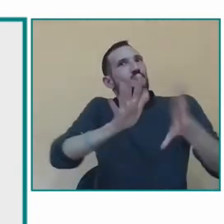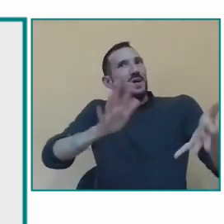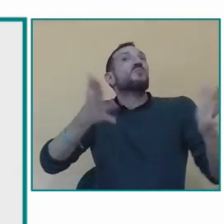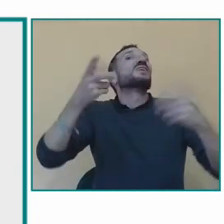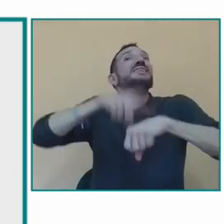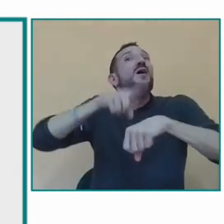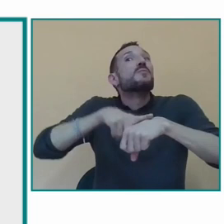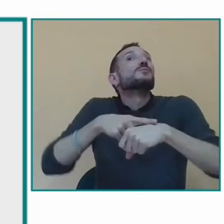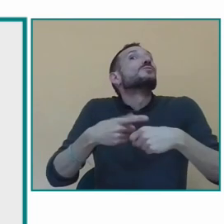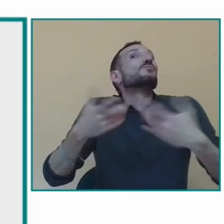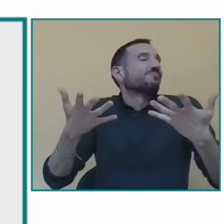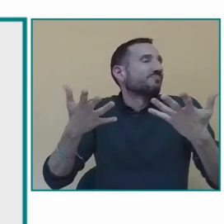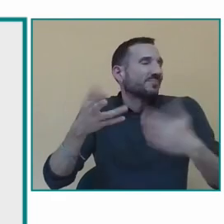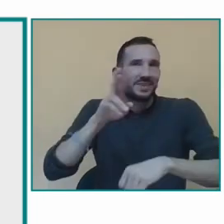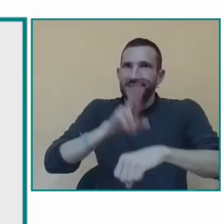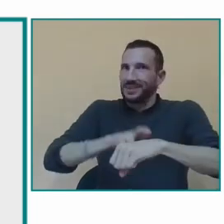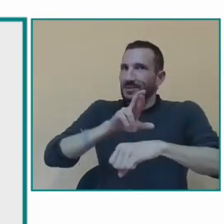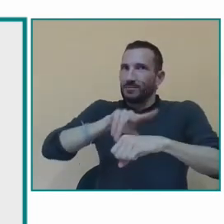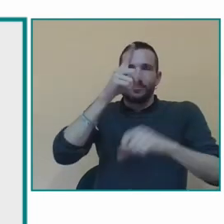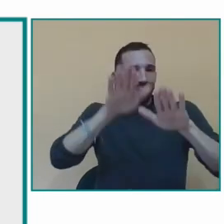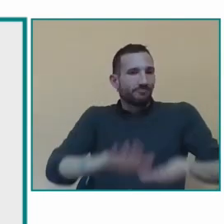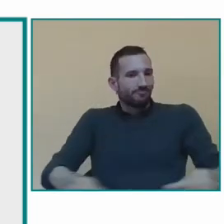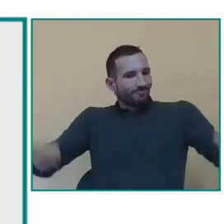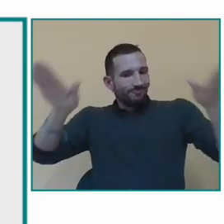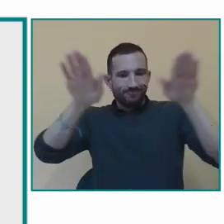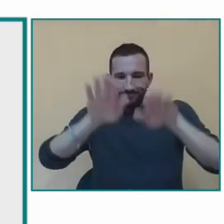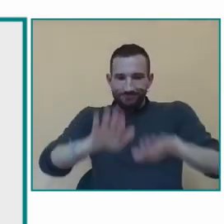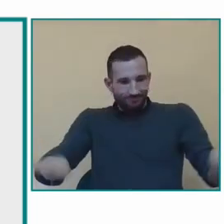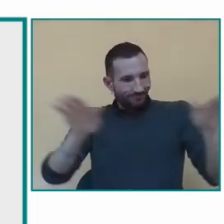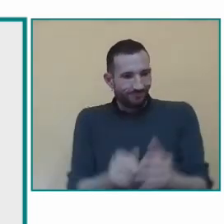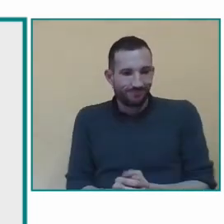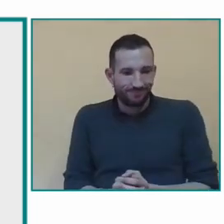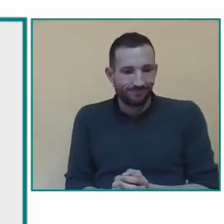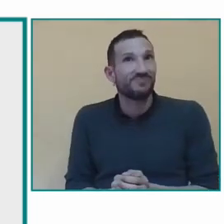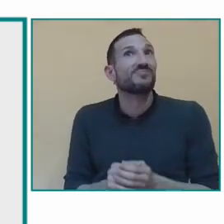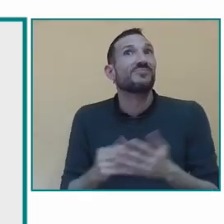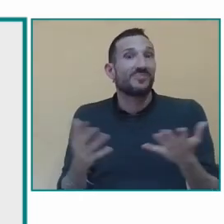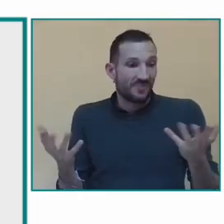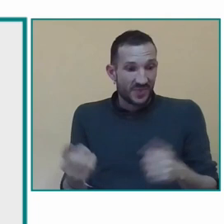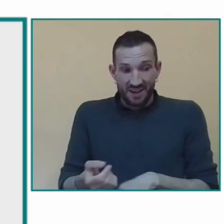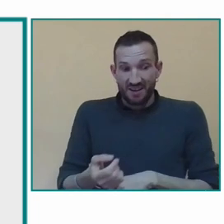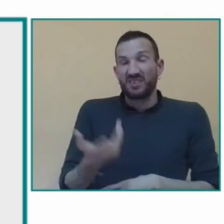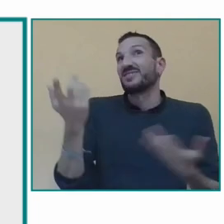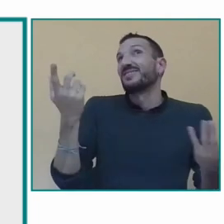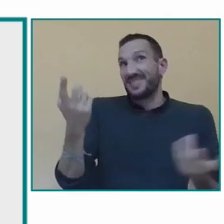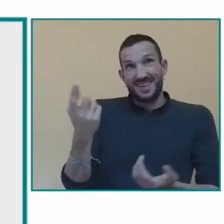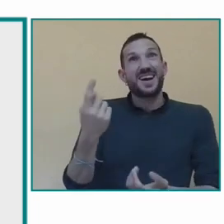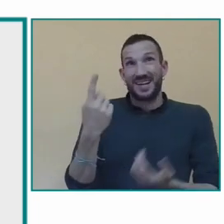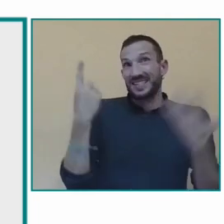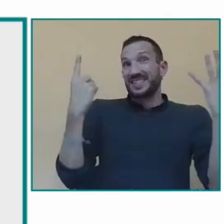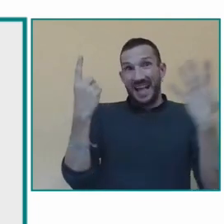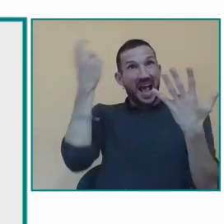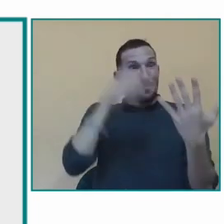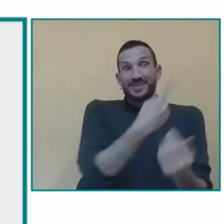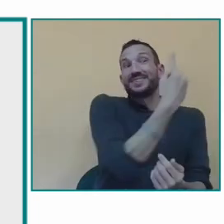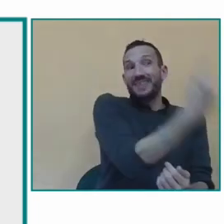y luego ya me he ido encontrando mejor de tal manera que ese lenguaje se vaya enriqueciendo y vaya ampliando y lógicamente cada uno tiene sus ritmos necesitan su